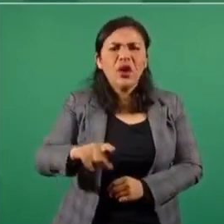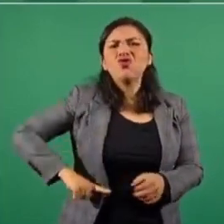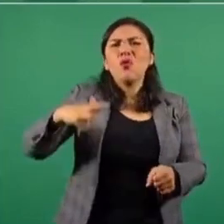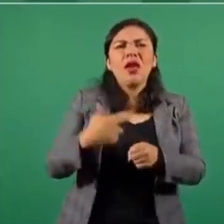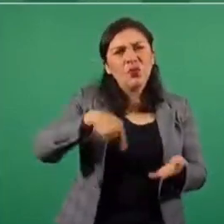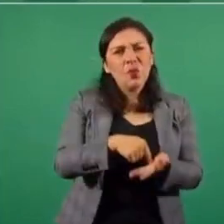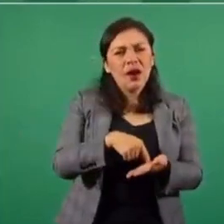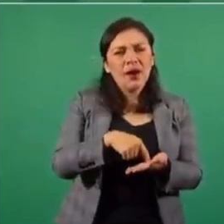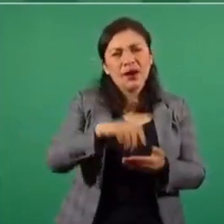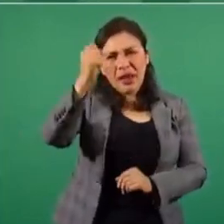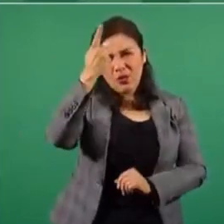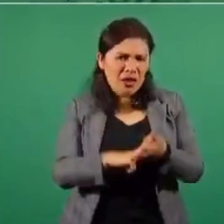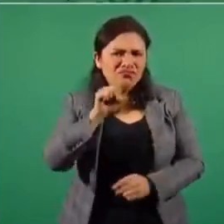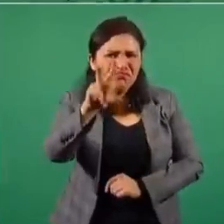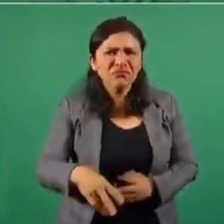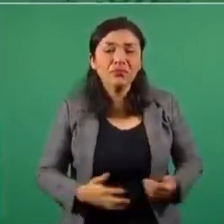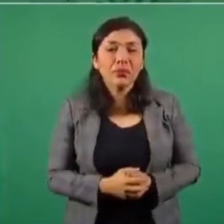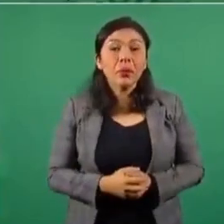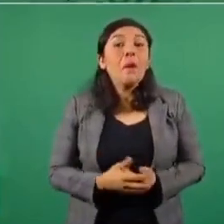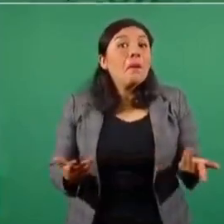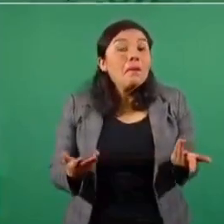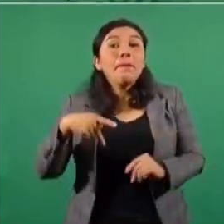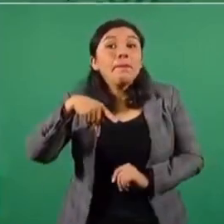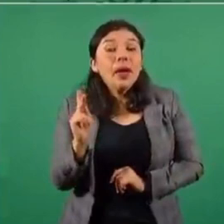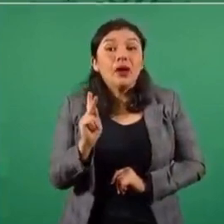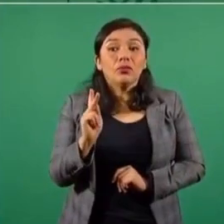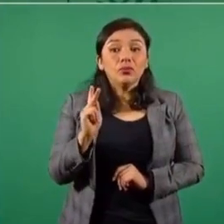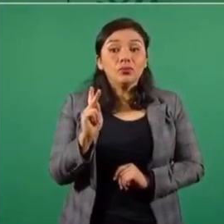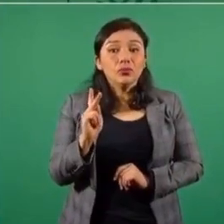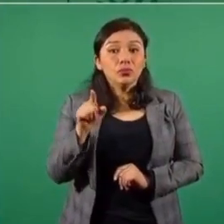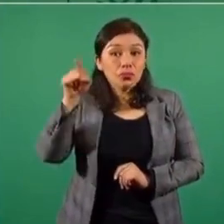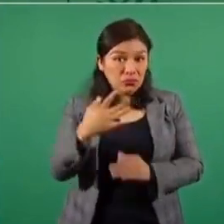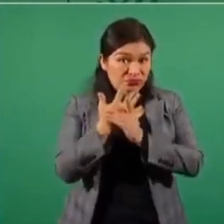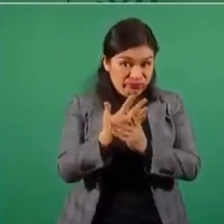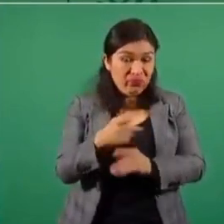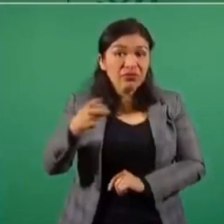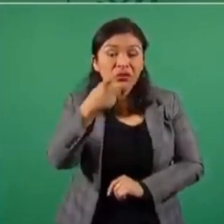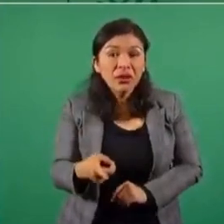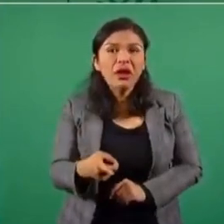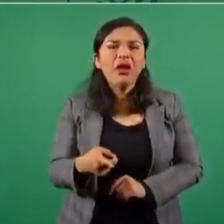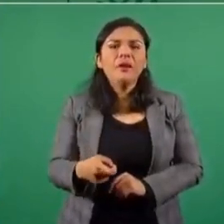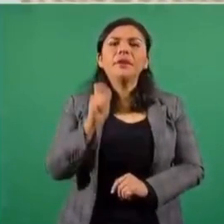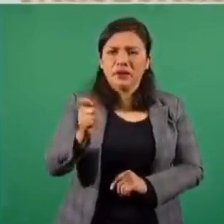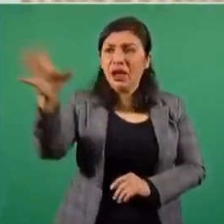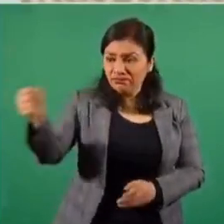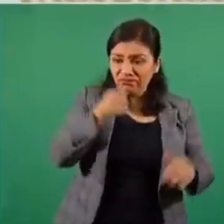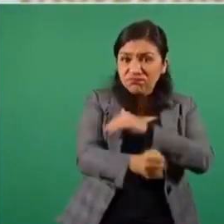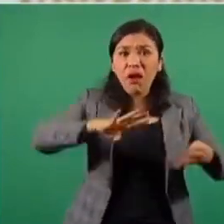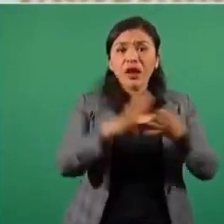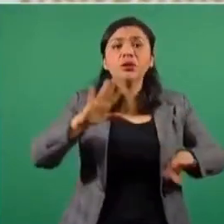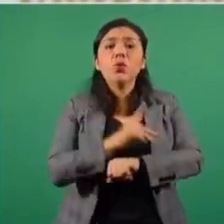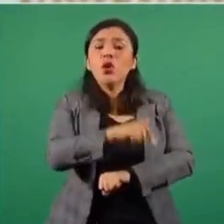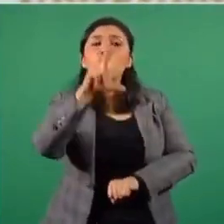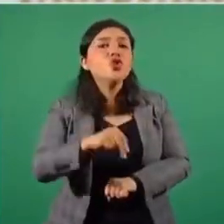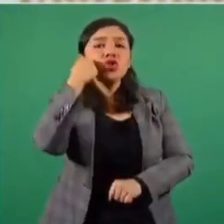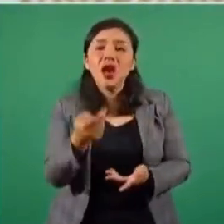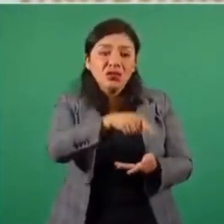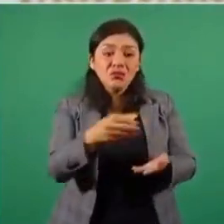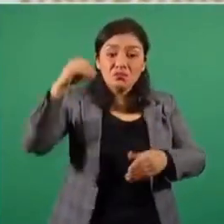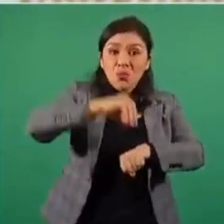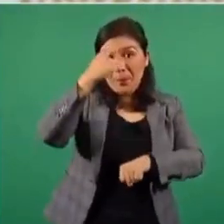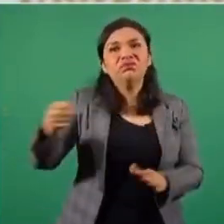gobernador electo de San Luis. Pero la versión que él sostiene es de que lo metieron en la cárcel porque no querían que se inscribiera